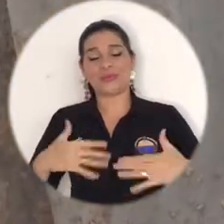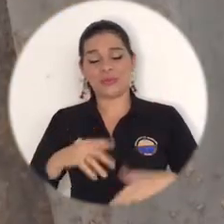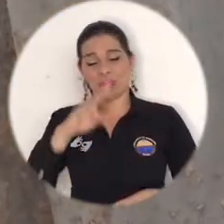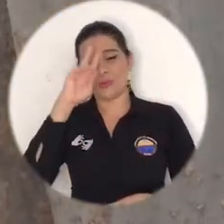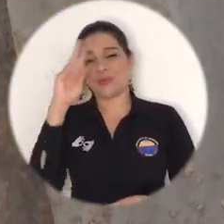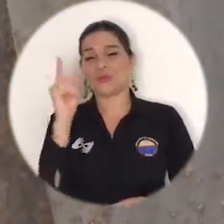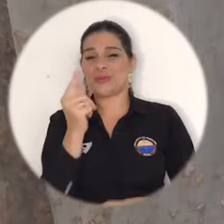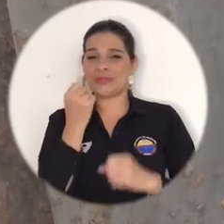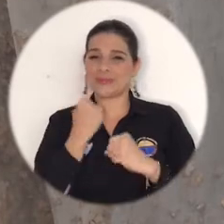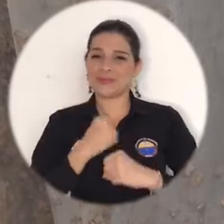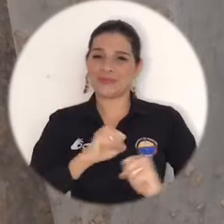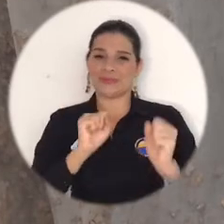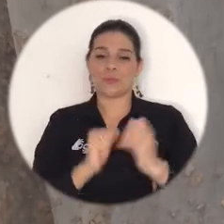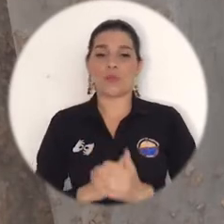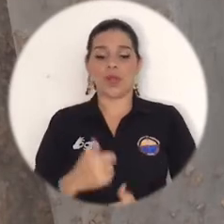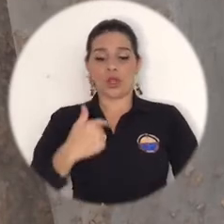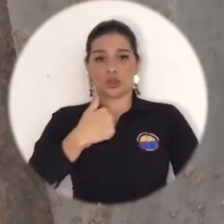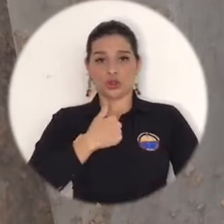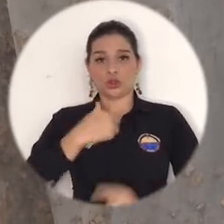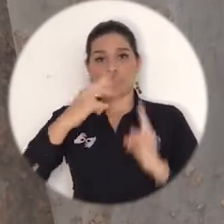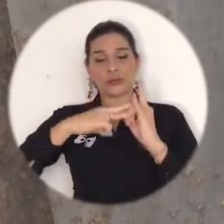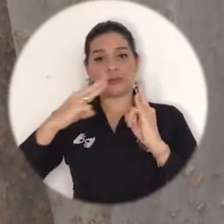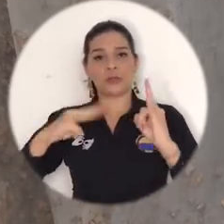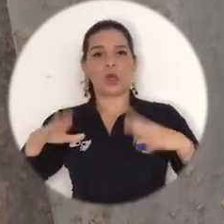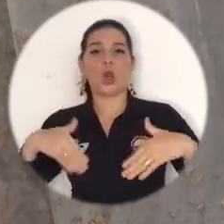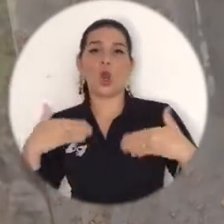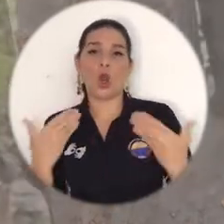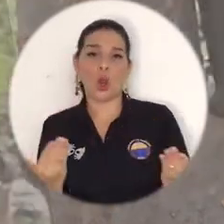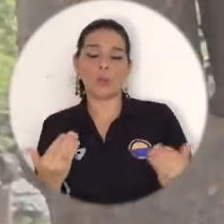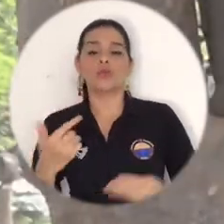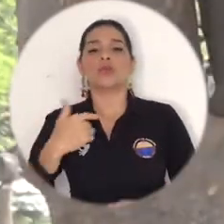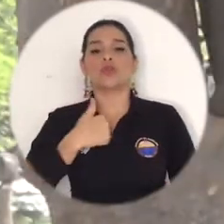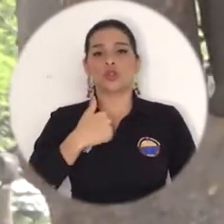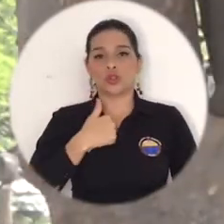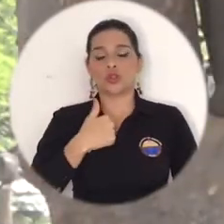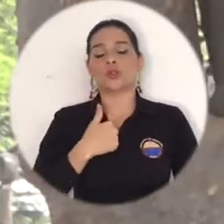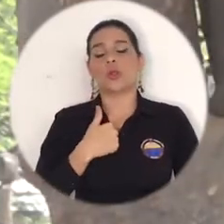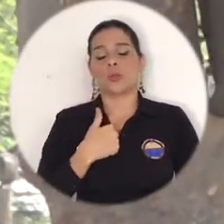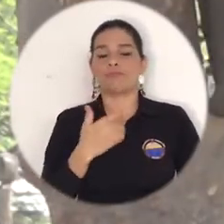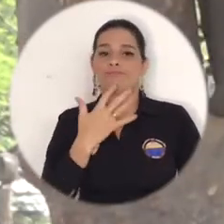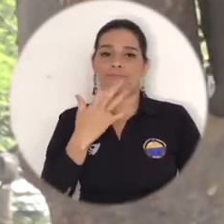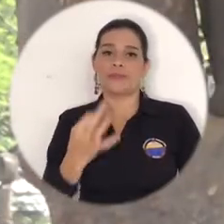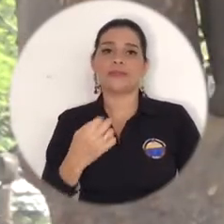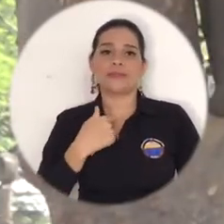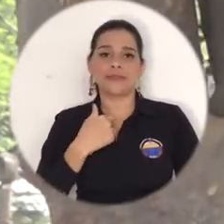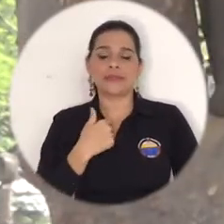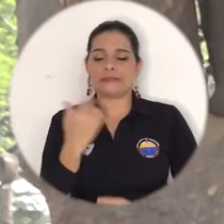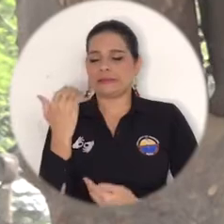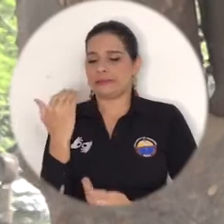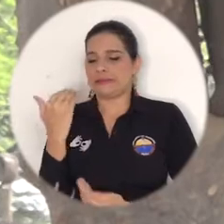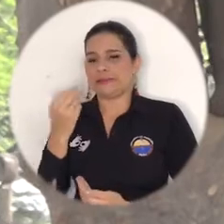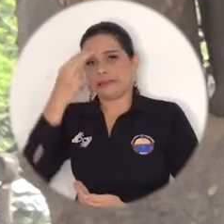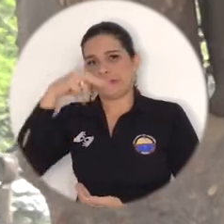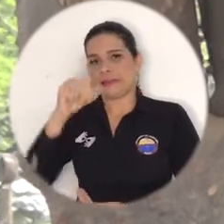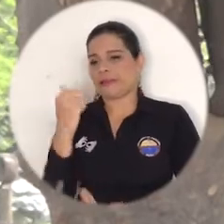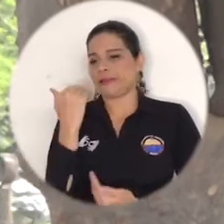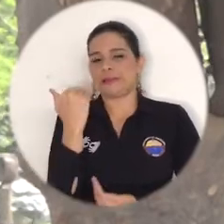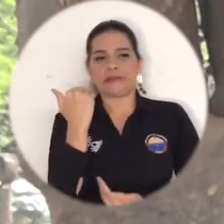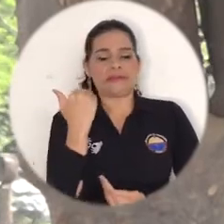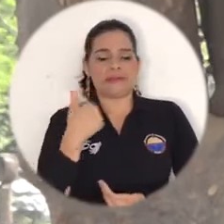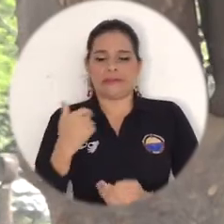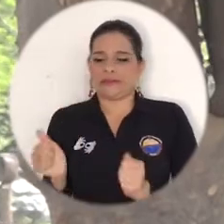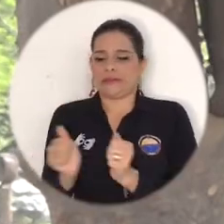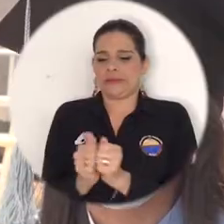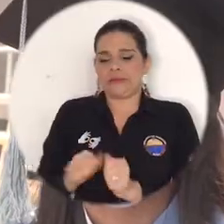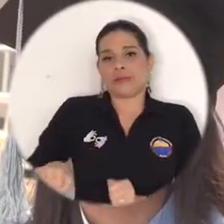Universidad de Magdalena con una beca de madre cabeza de hogar. De cinco años empecé a traerla a las clases. Ella venía conmigo,